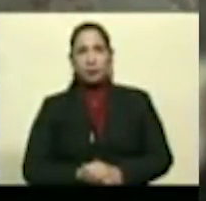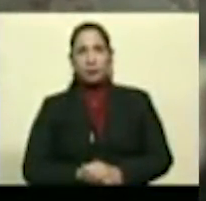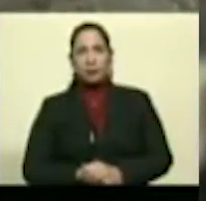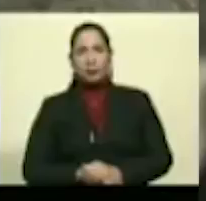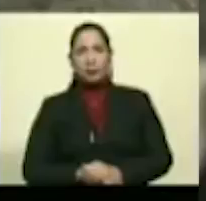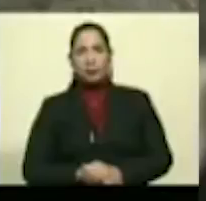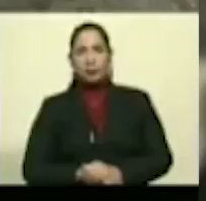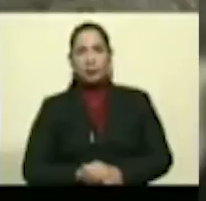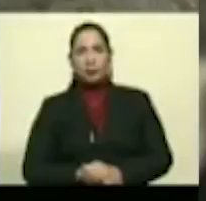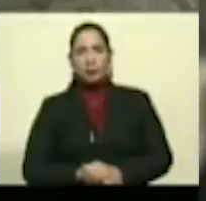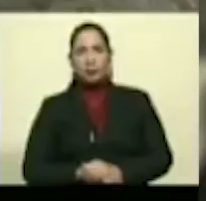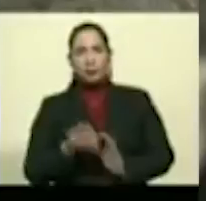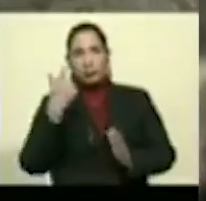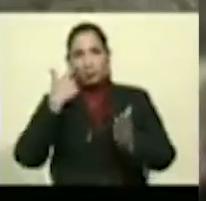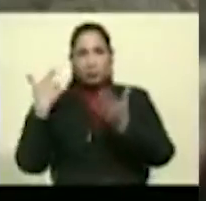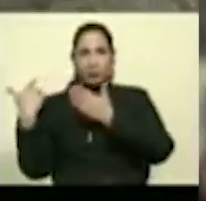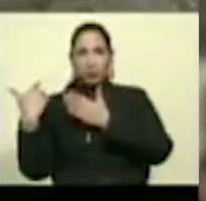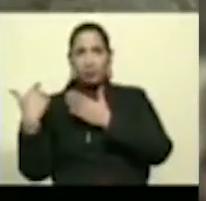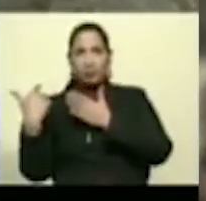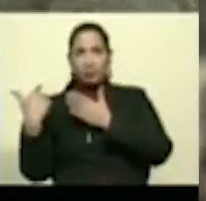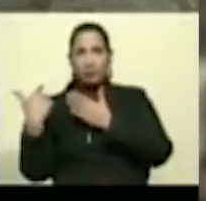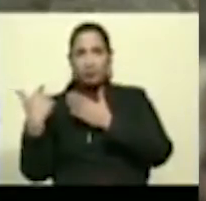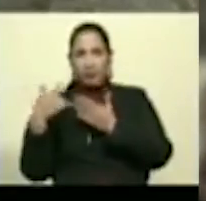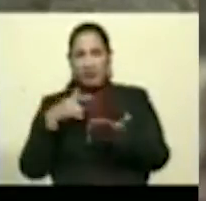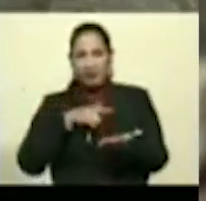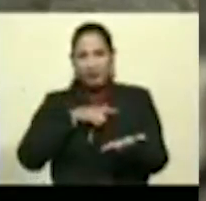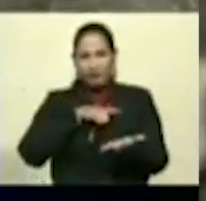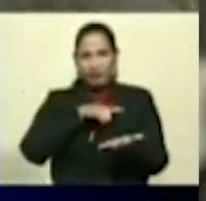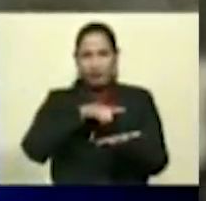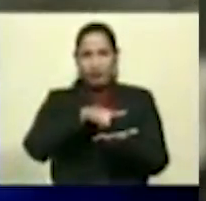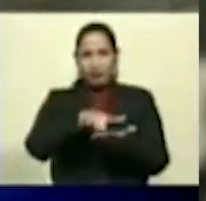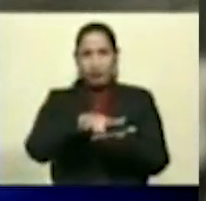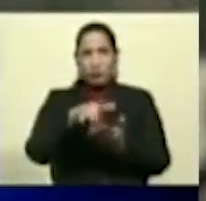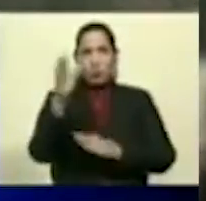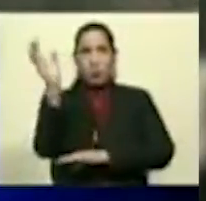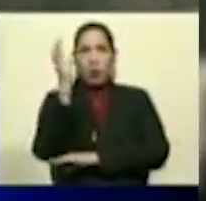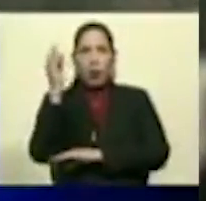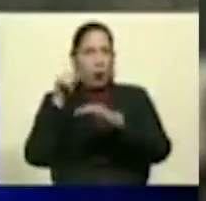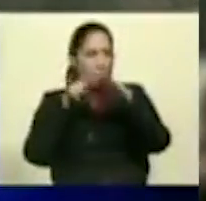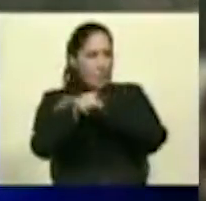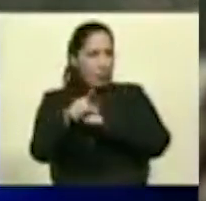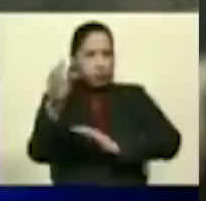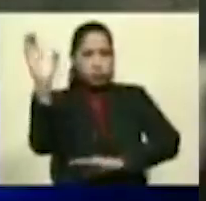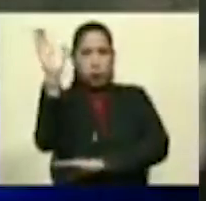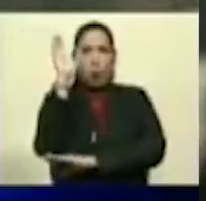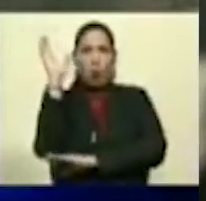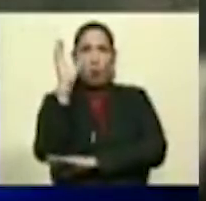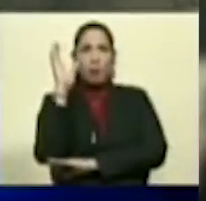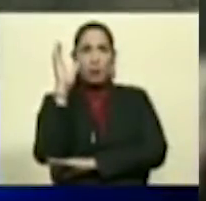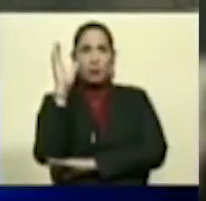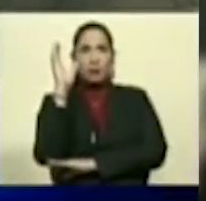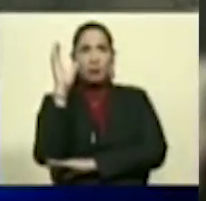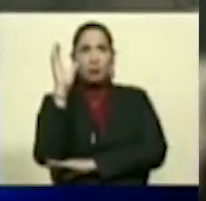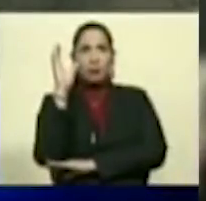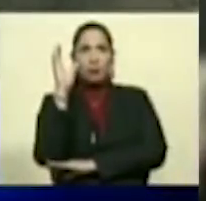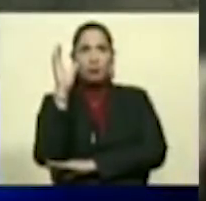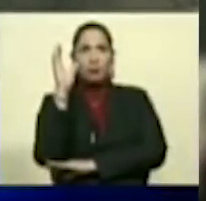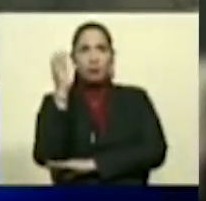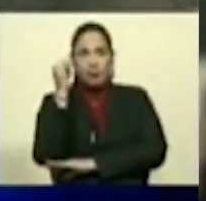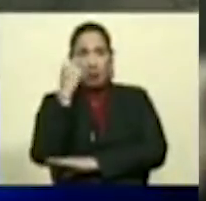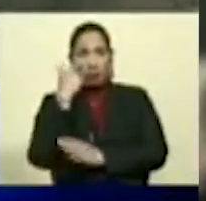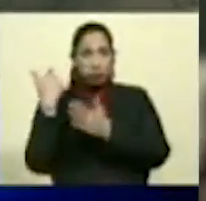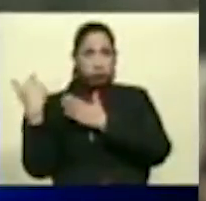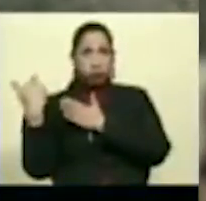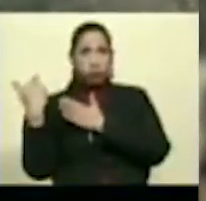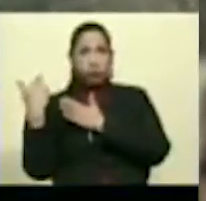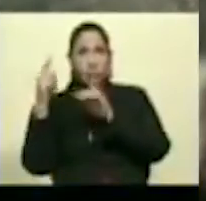La base aérea de Tolemaida, en Melgar, más adentro de Colombia. Ahí está el acercamiento, si quieres lo pones